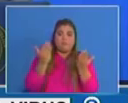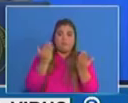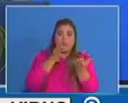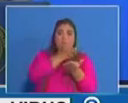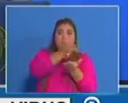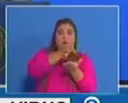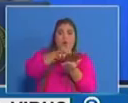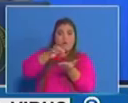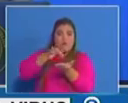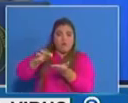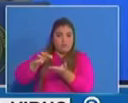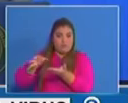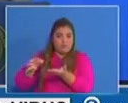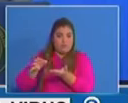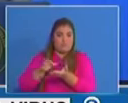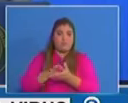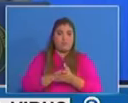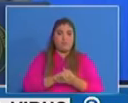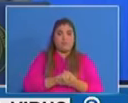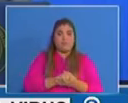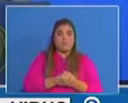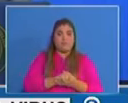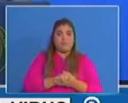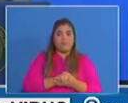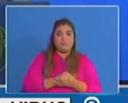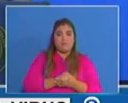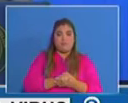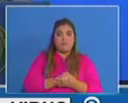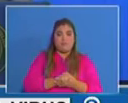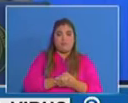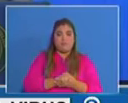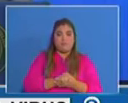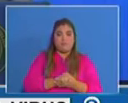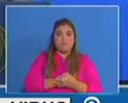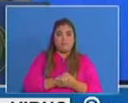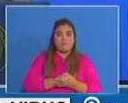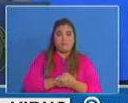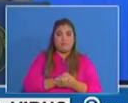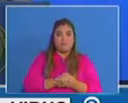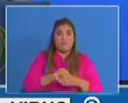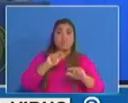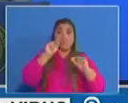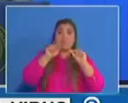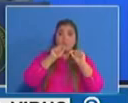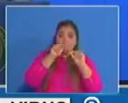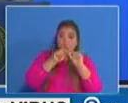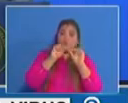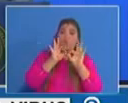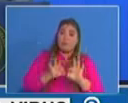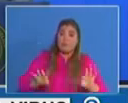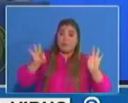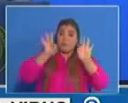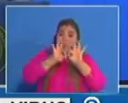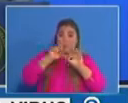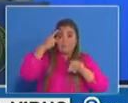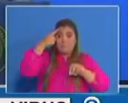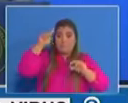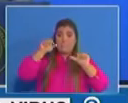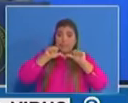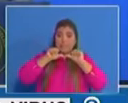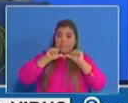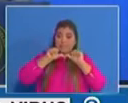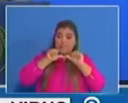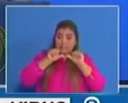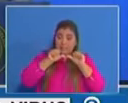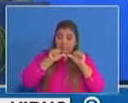y aquí esto va a ser un punto que es clave sobre todo en el seguimiento porque obviamente muestra que